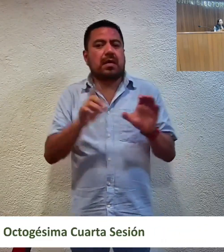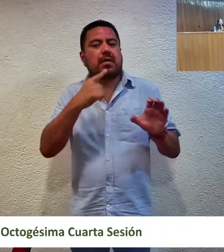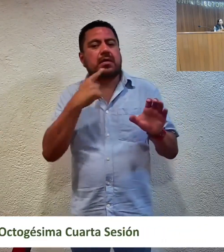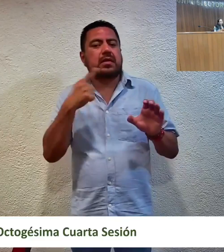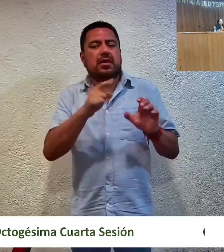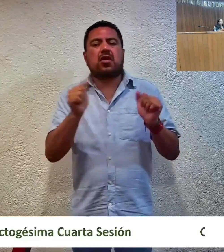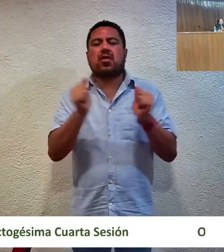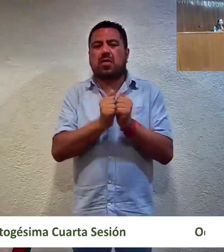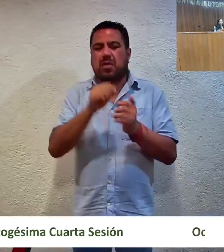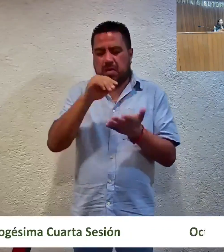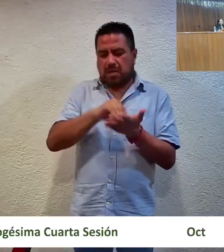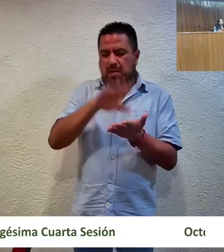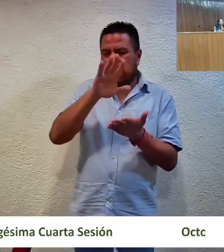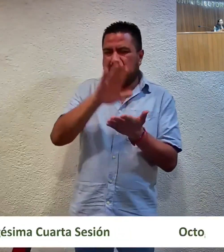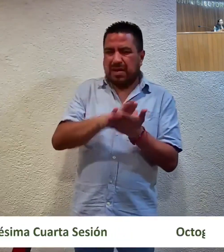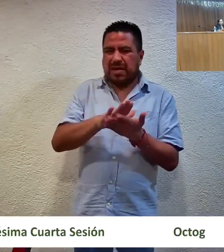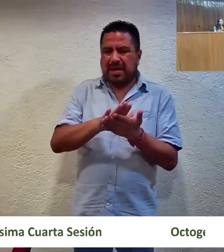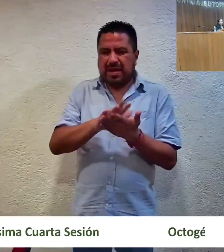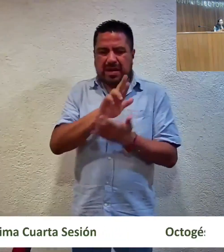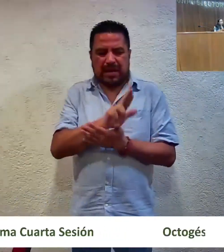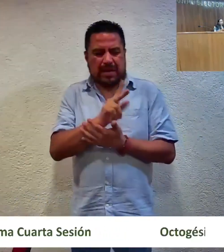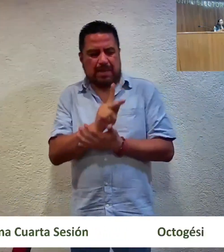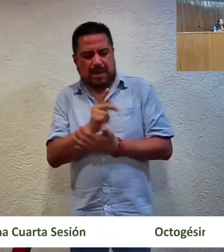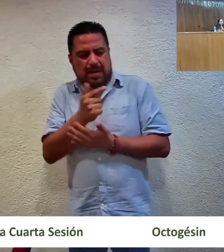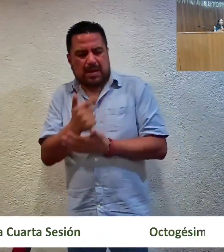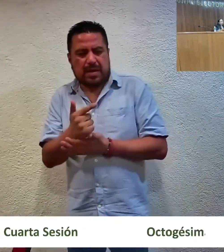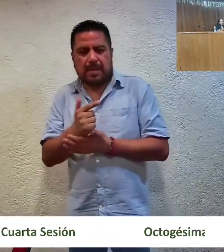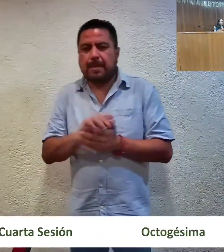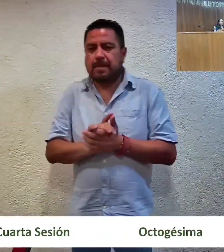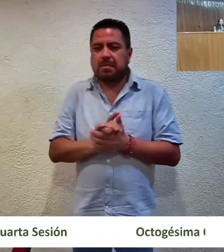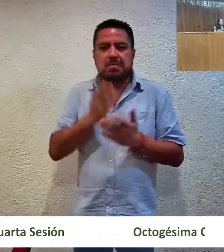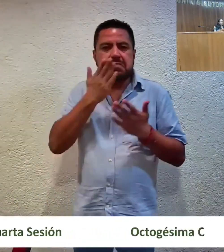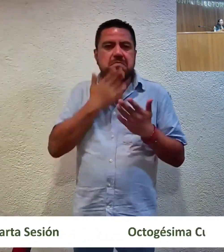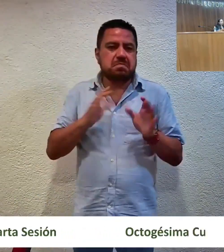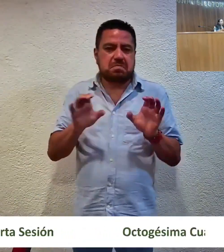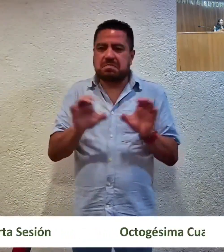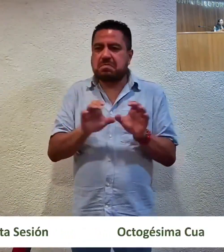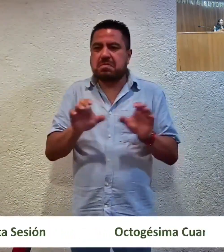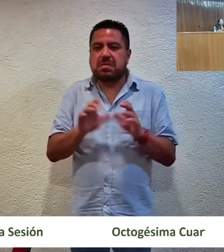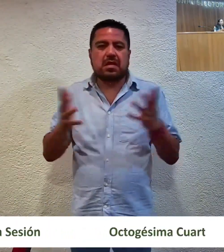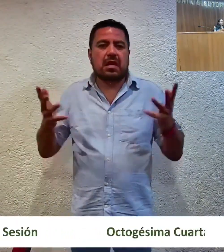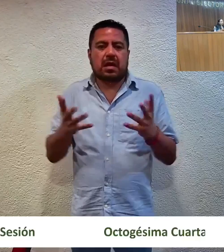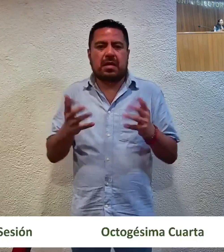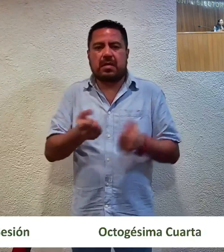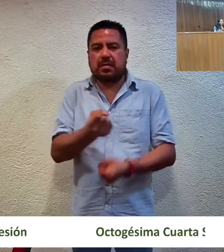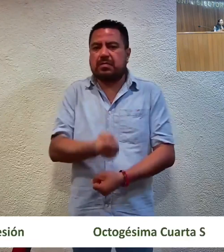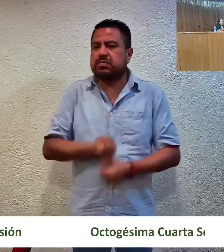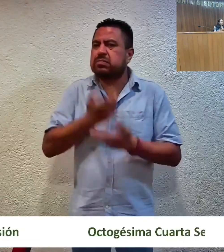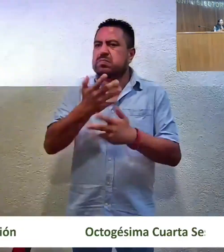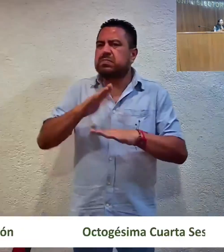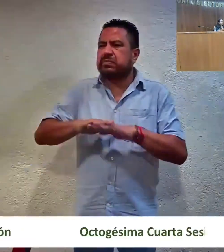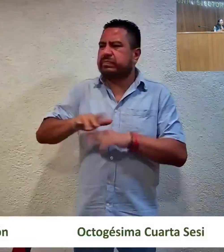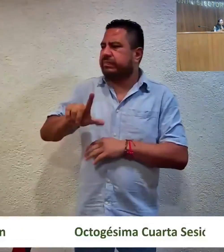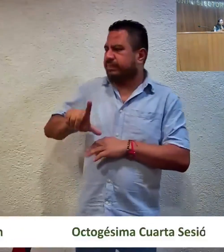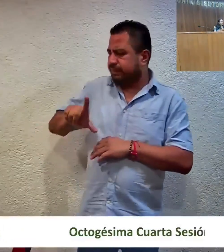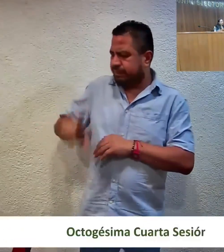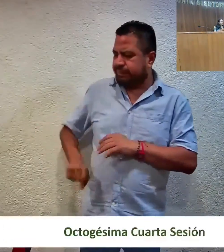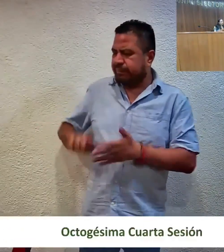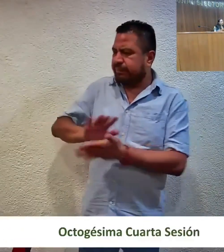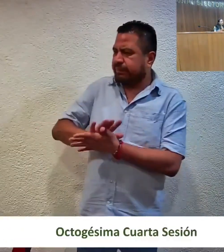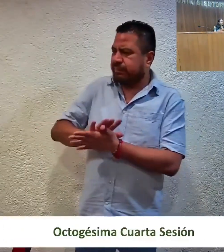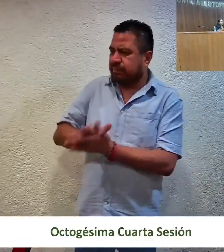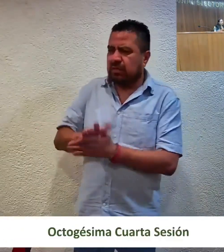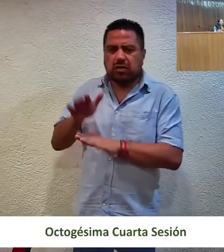constitutivos de BPG por lo siguiente no se acreditó que se hayan realizado las expresiones denigrantes o descalificantes